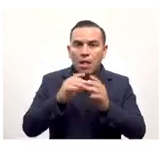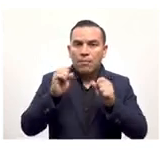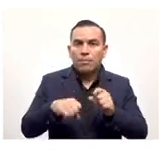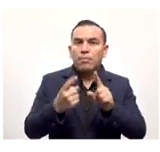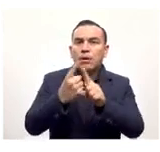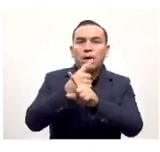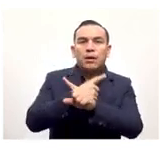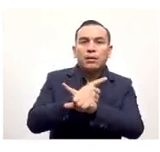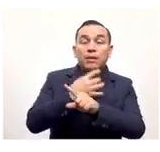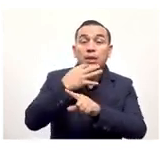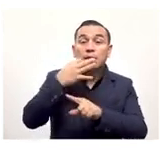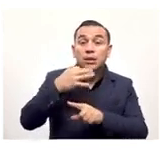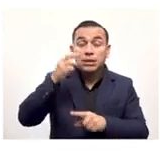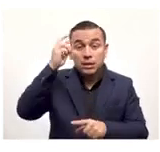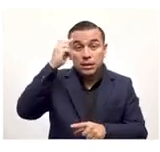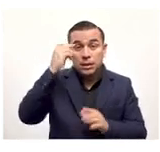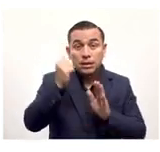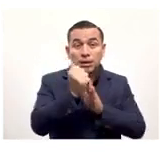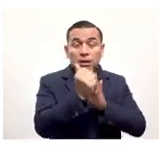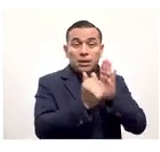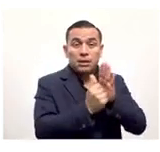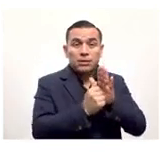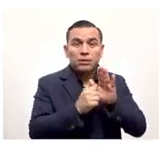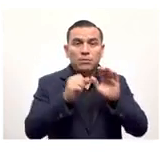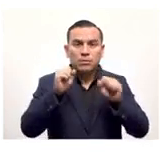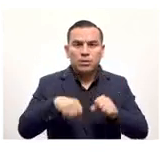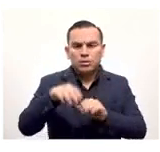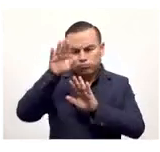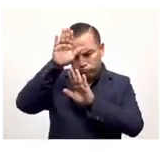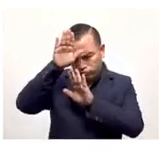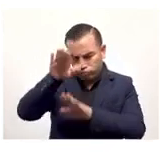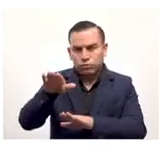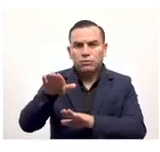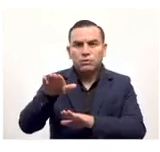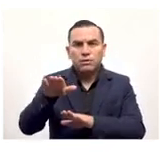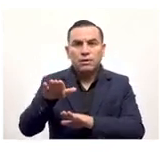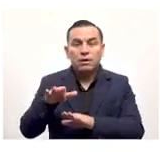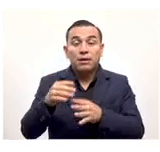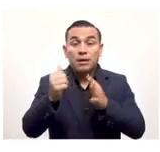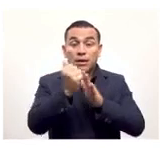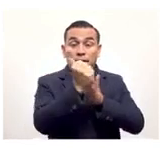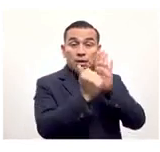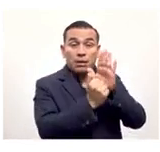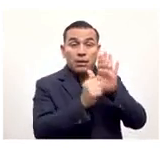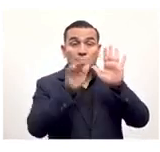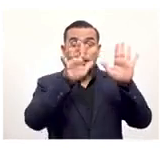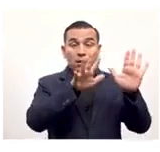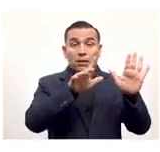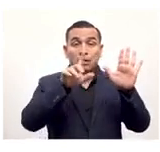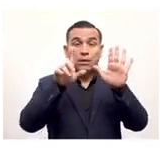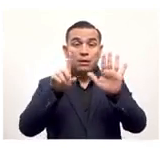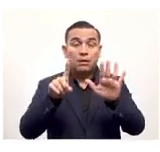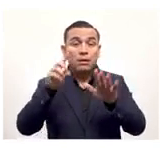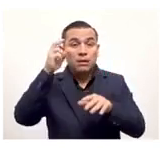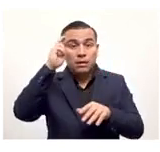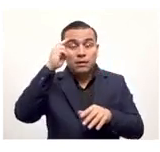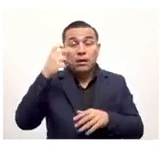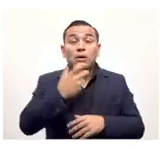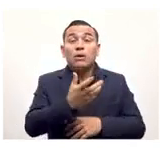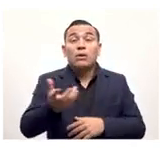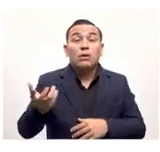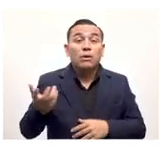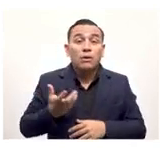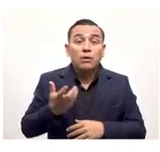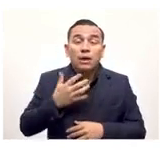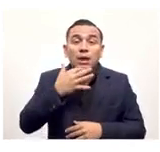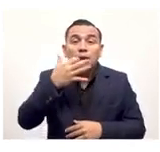derogada cualquier disposición que la contrarie, es decir, los artículos que están acá se van a respetar. Y artículo 16, el presente decreto entrará en